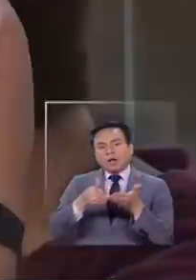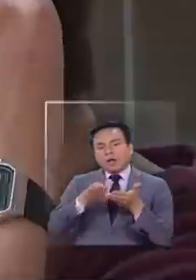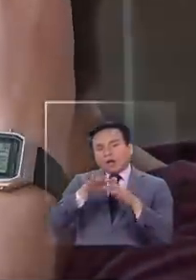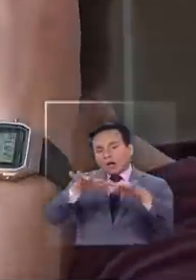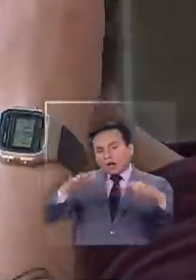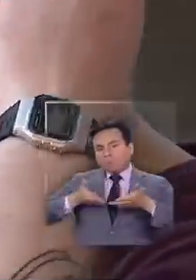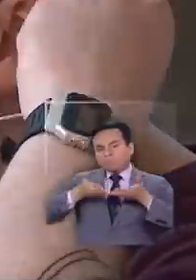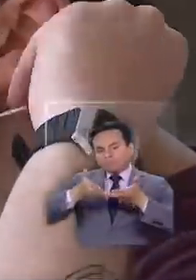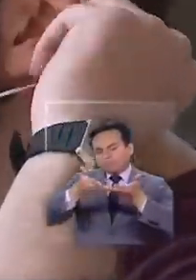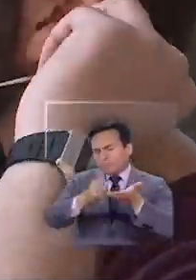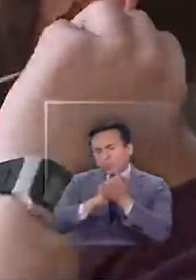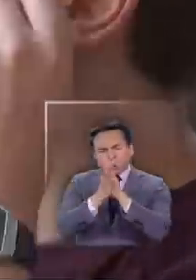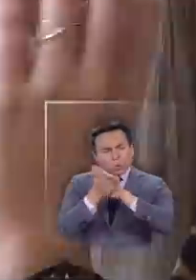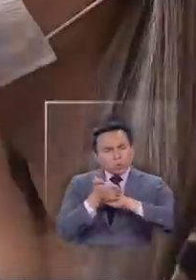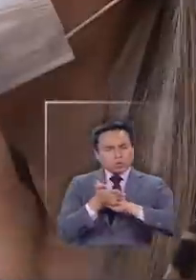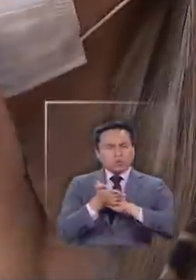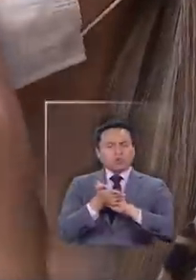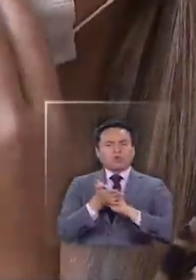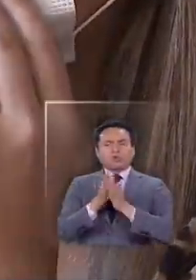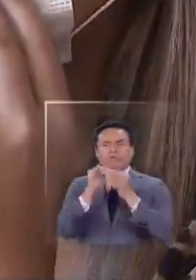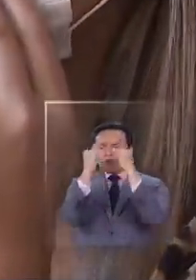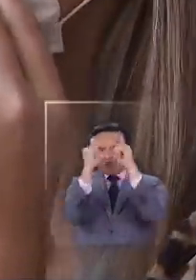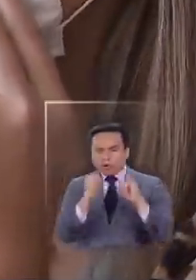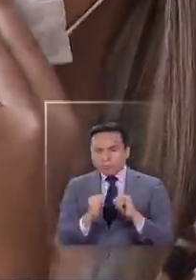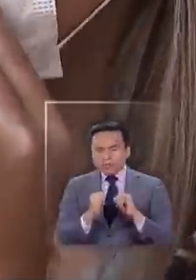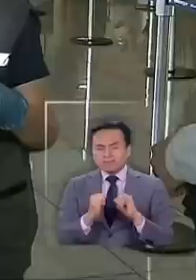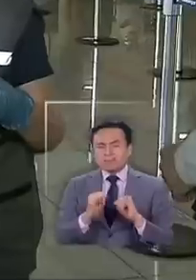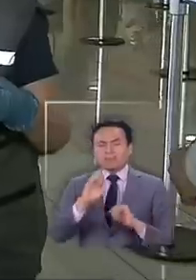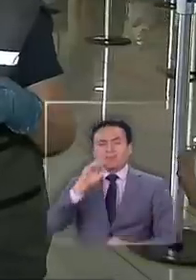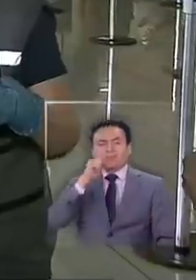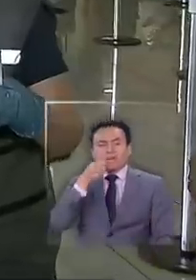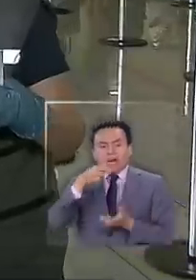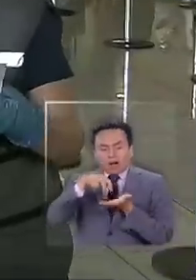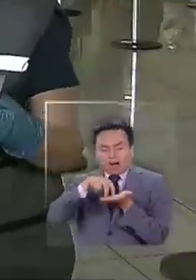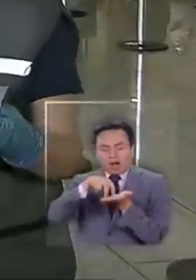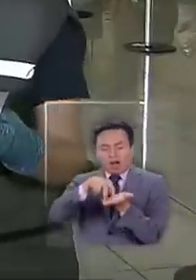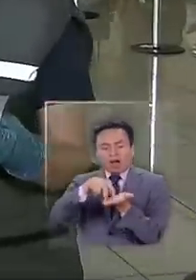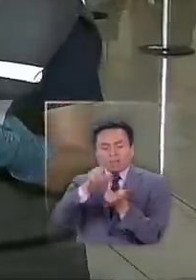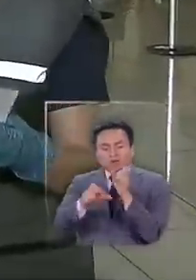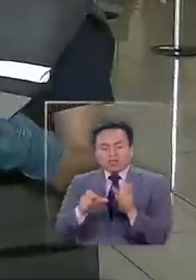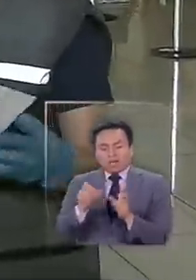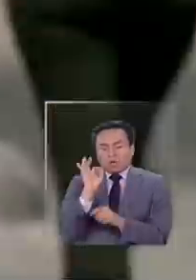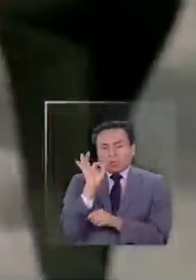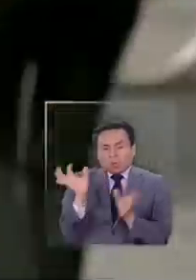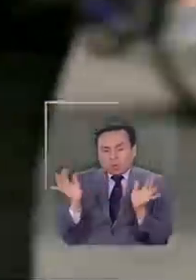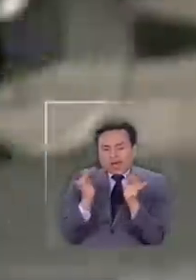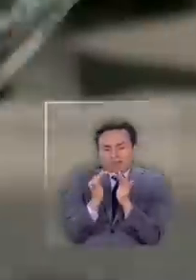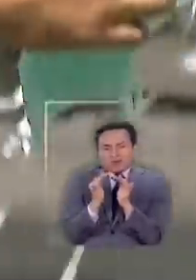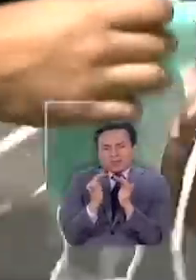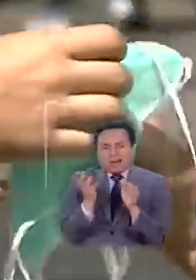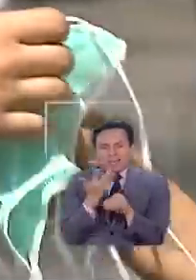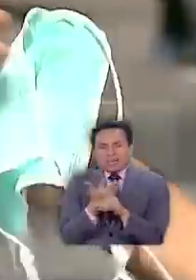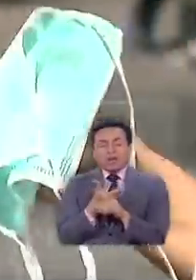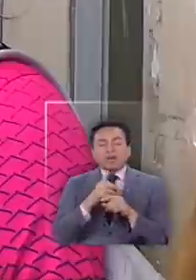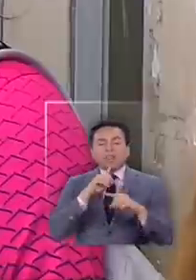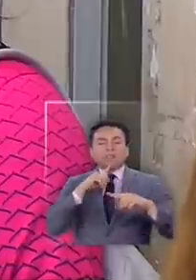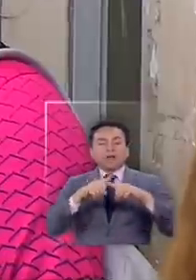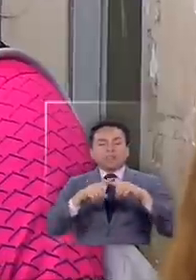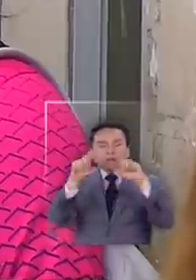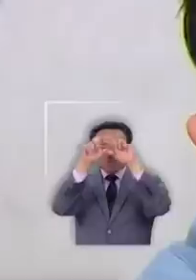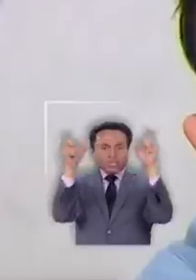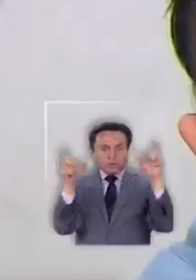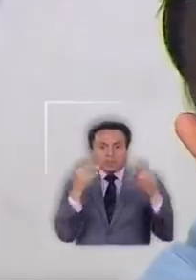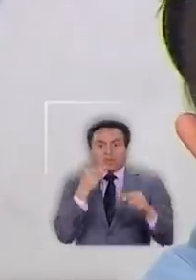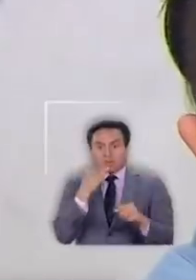lanchones también, todos aquellos modos en los cuales haya más gente reunida. Los taxis, los taxis colectivos,